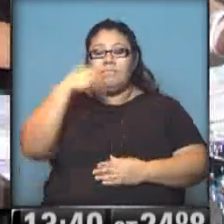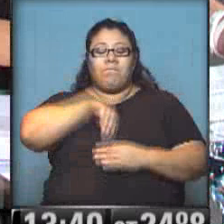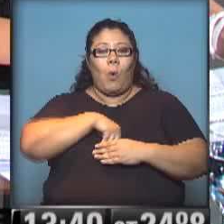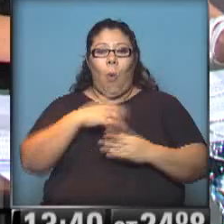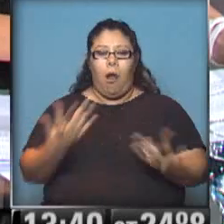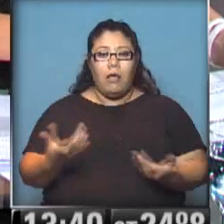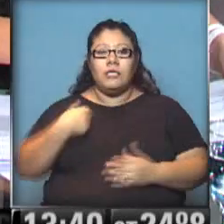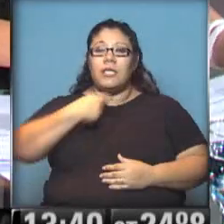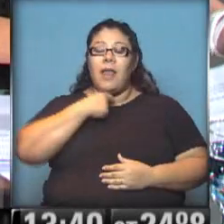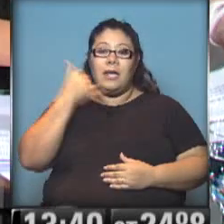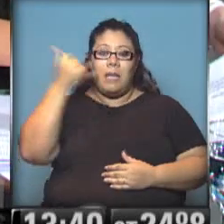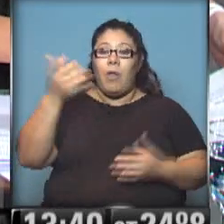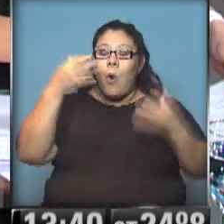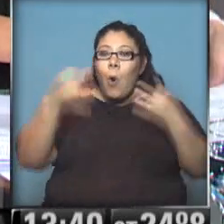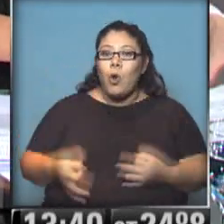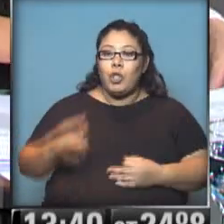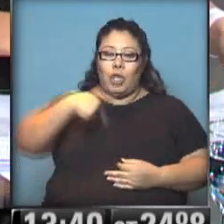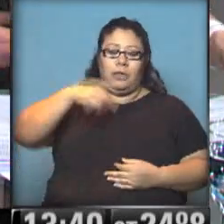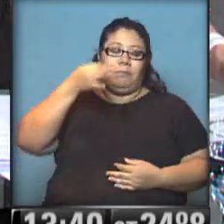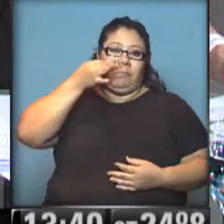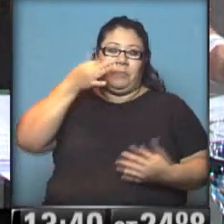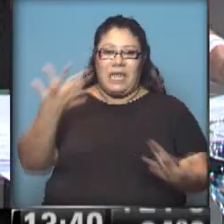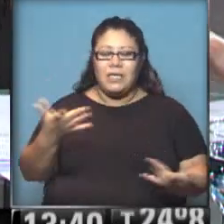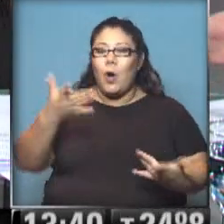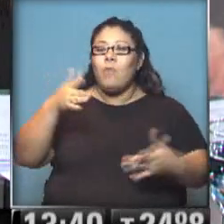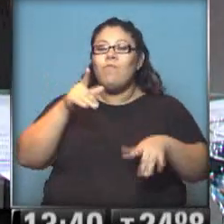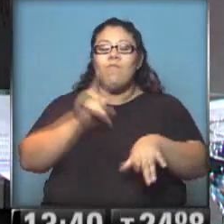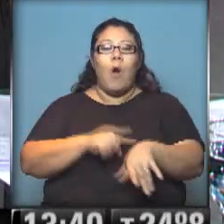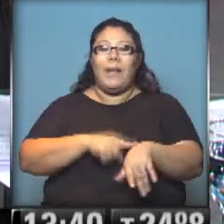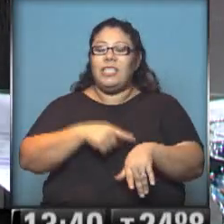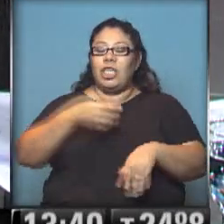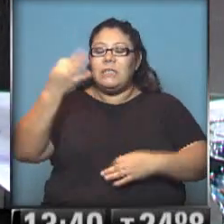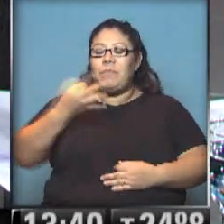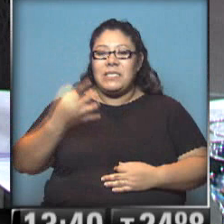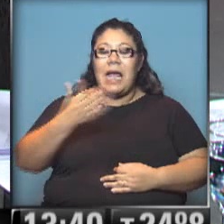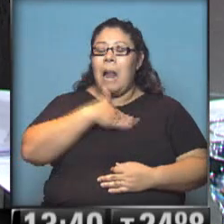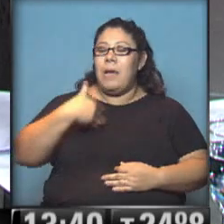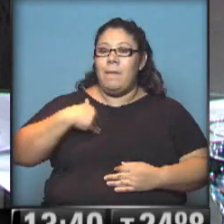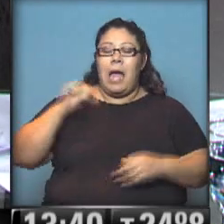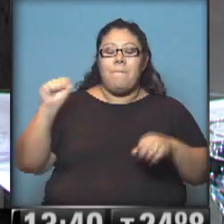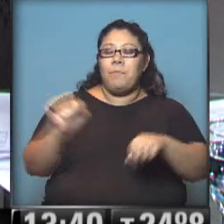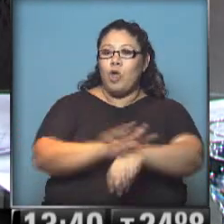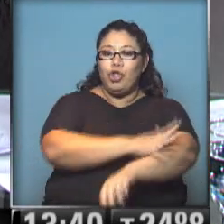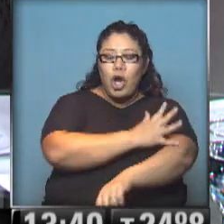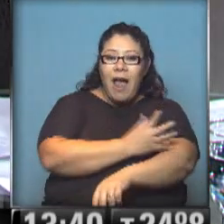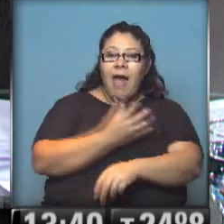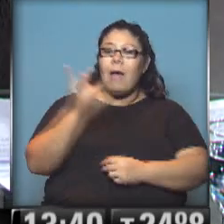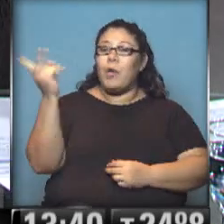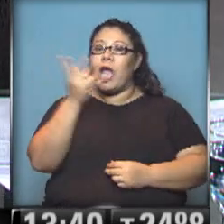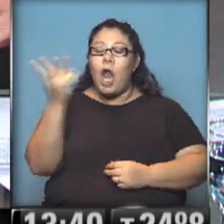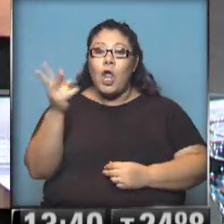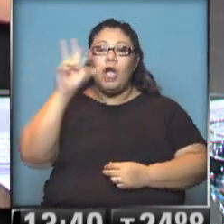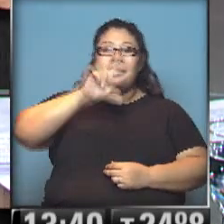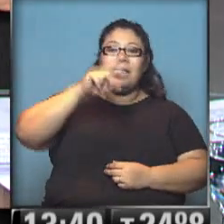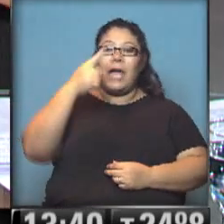Bueno, claro, fuimos testigos de un momento Muy especial La emoción de una mamá y de toda una familia Por estos dos chicos de 31 y 28 años